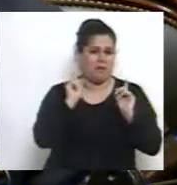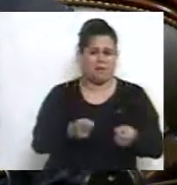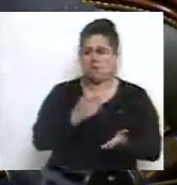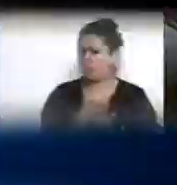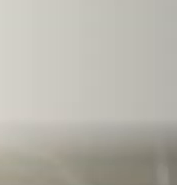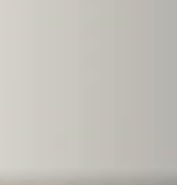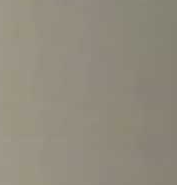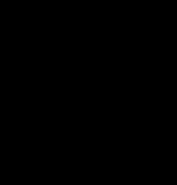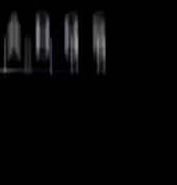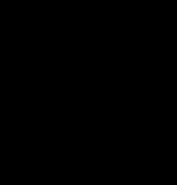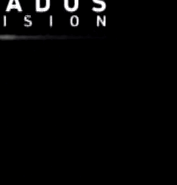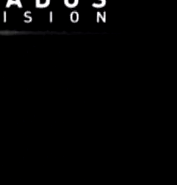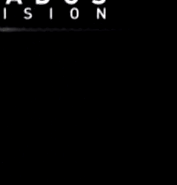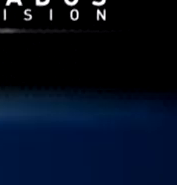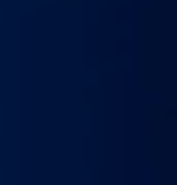continuación.